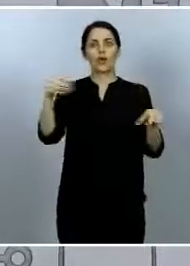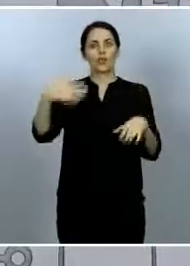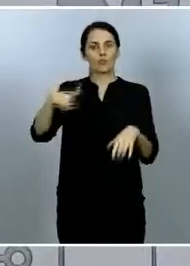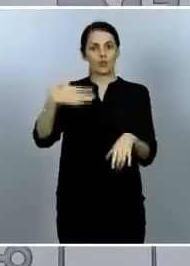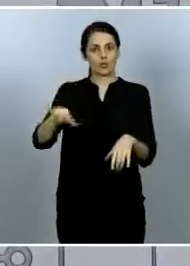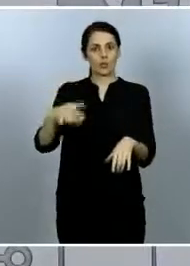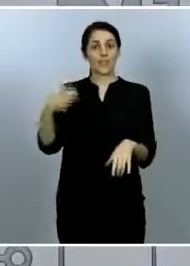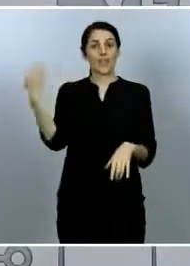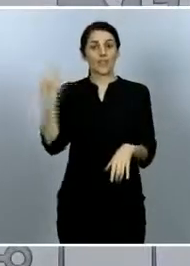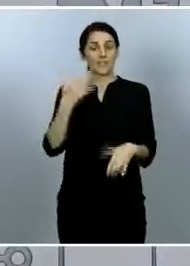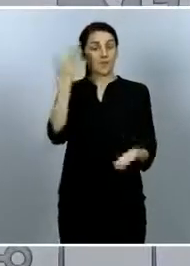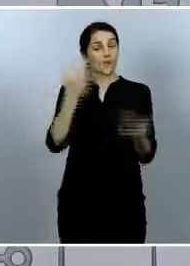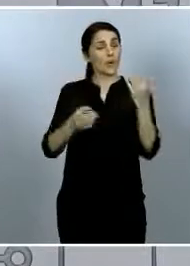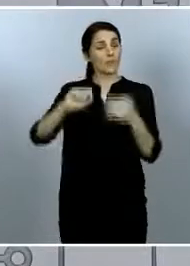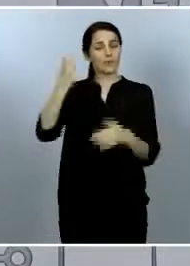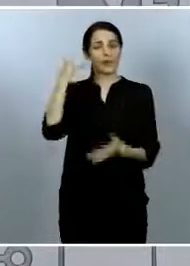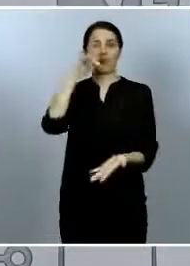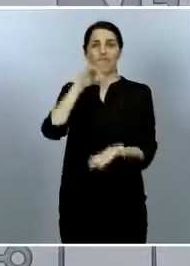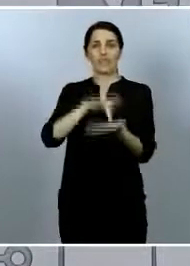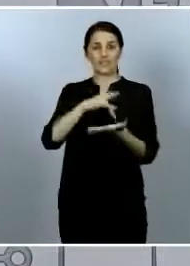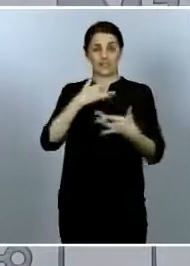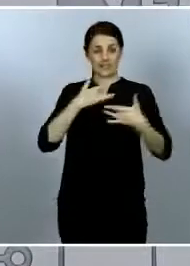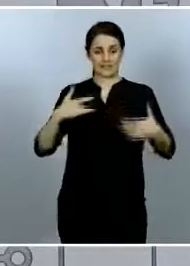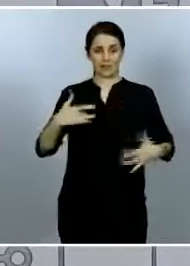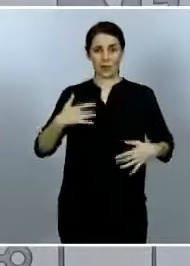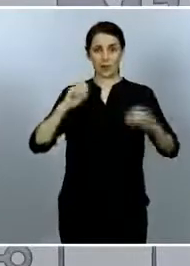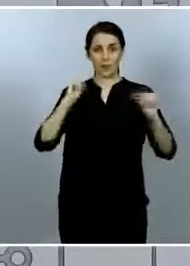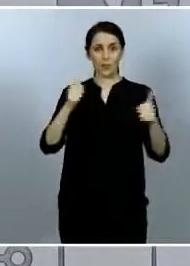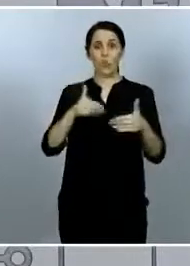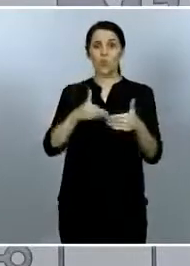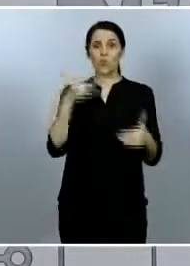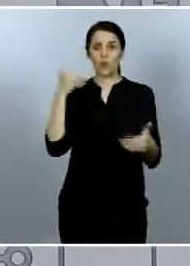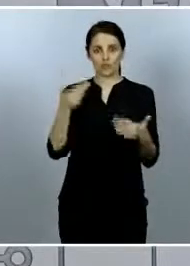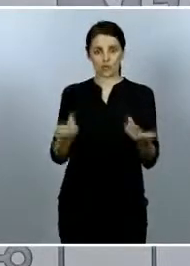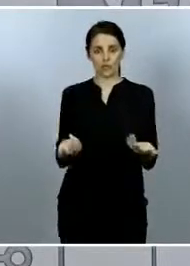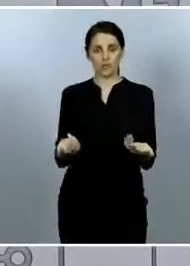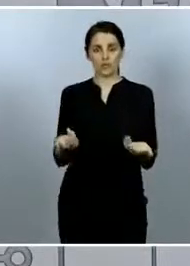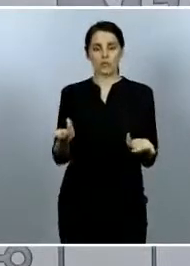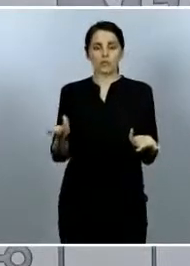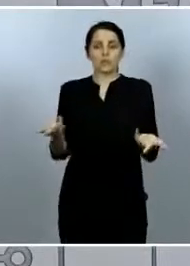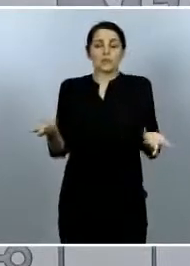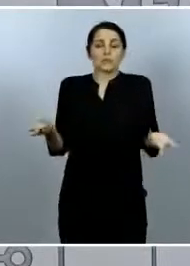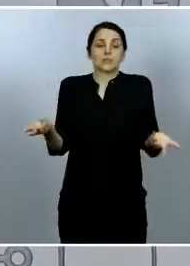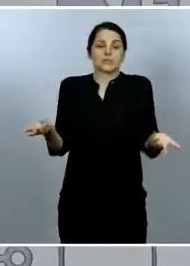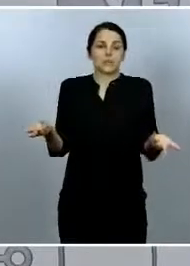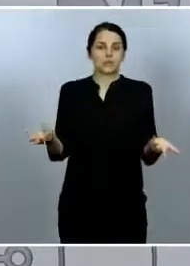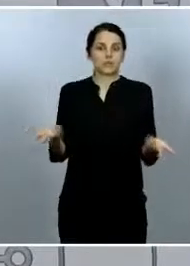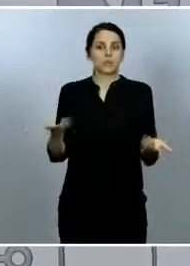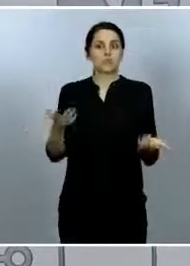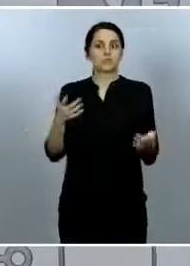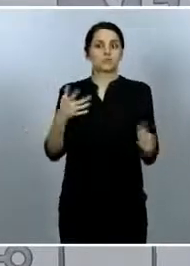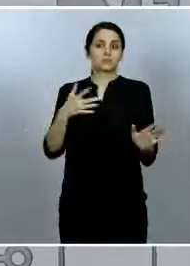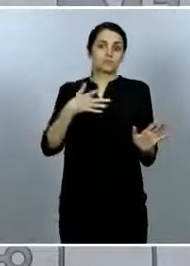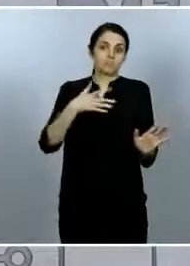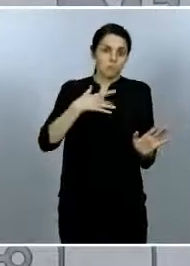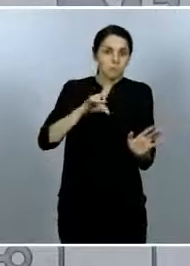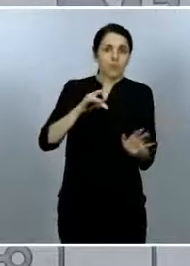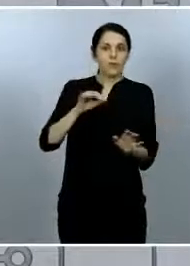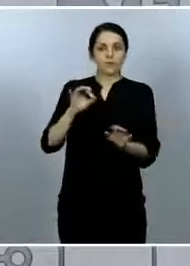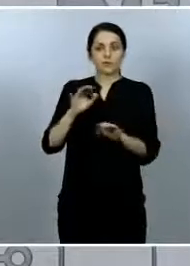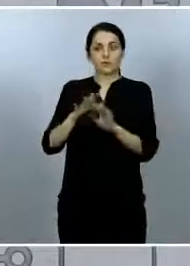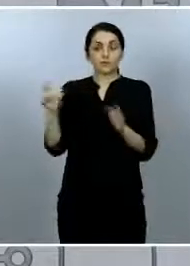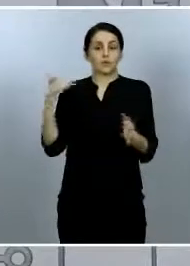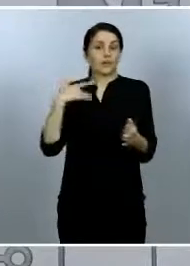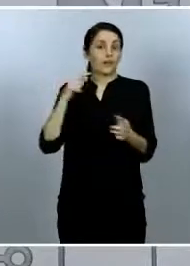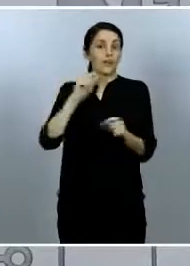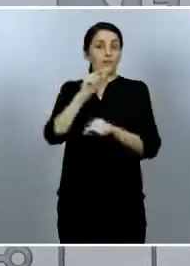fechas de inicio de síntomas, no, no hay muchos casos asociados, sí que se podrían haber infectado en cualquier otro punto,